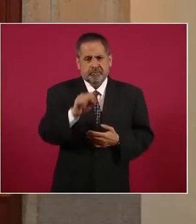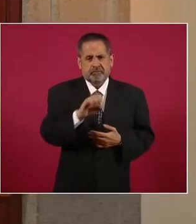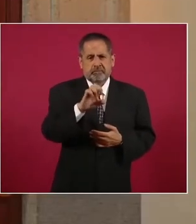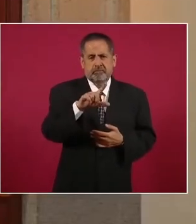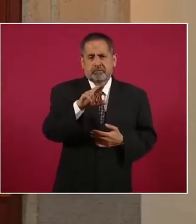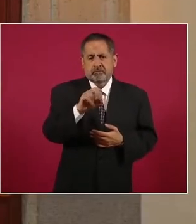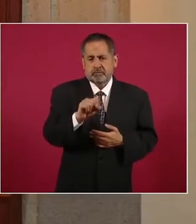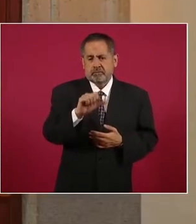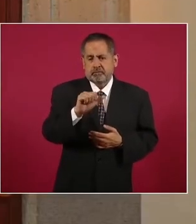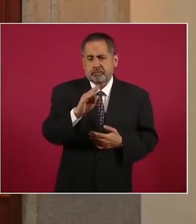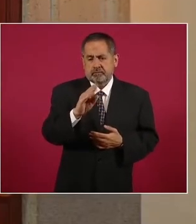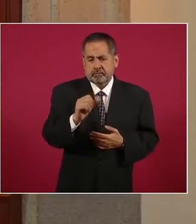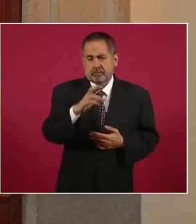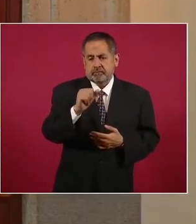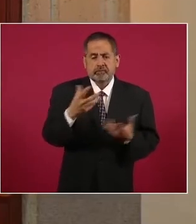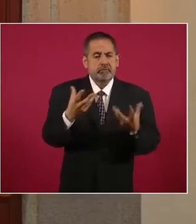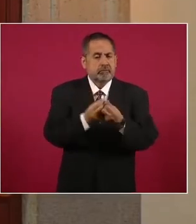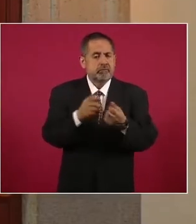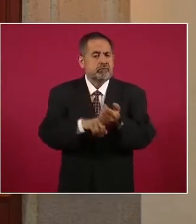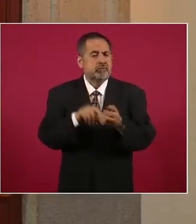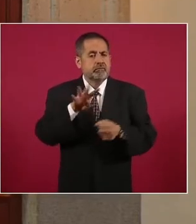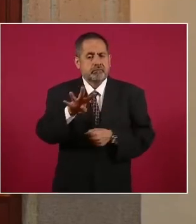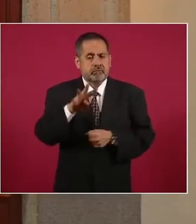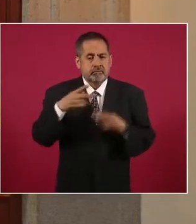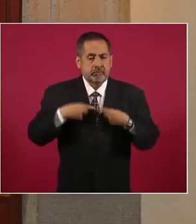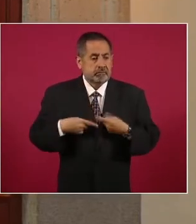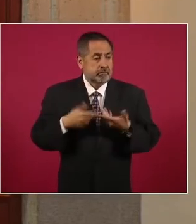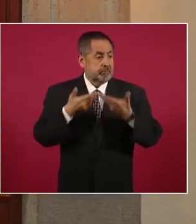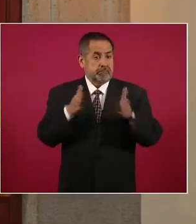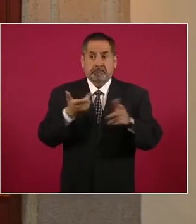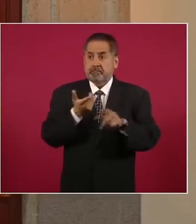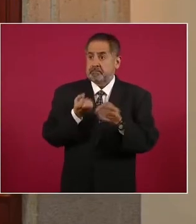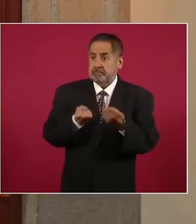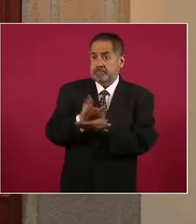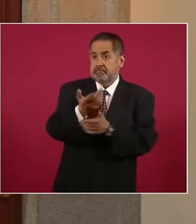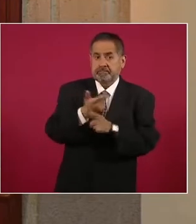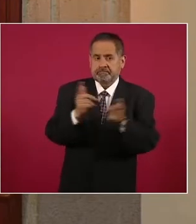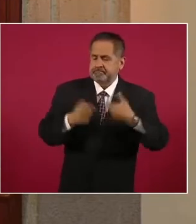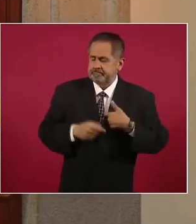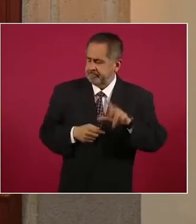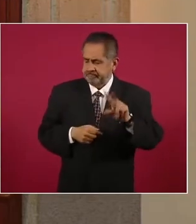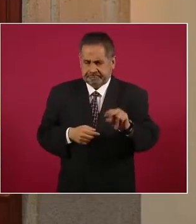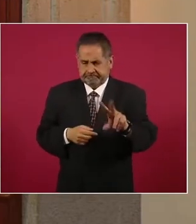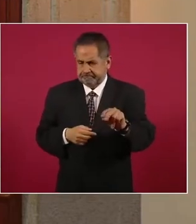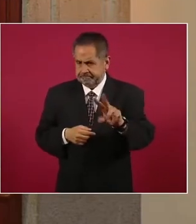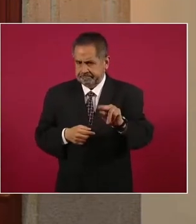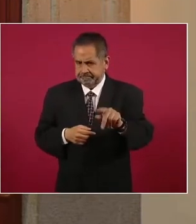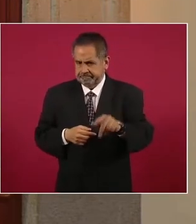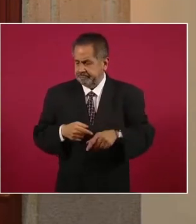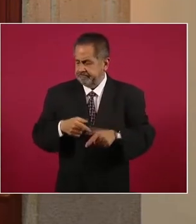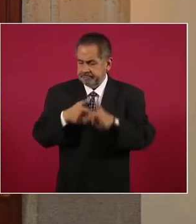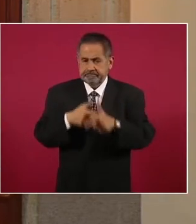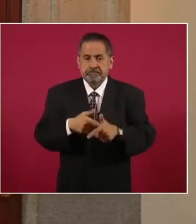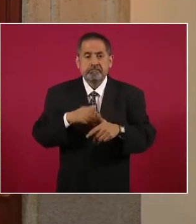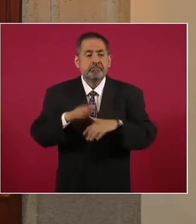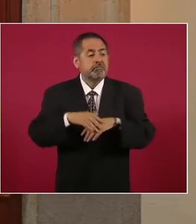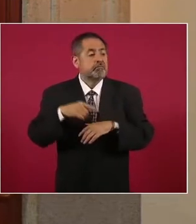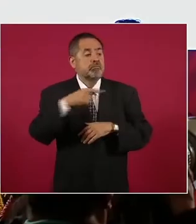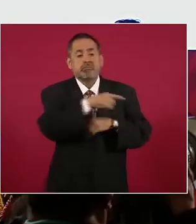19 copartícipes no saldrán de prisión. Esto lo subrayamos porque se difundió